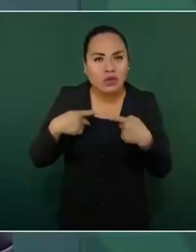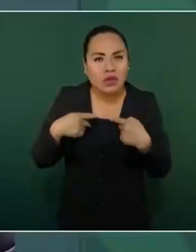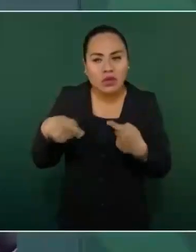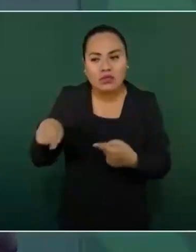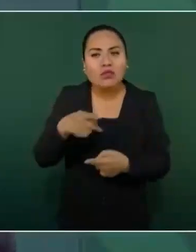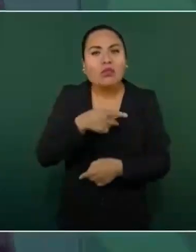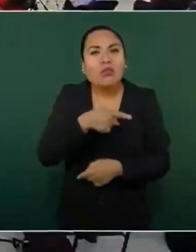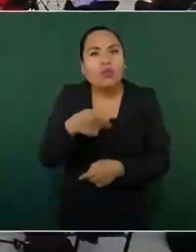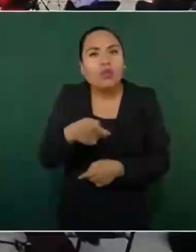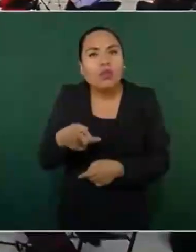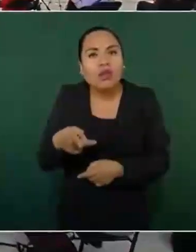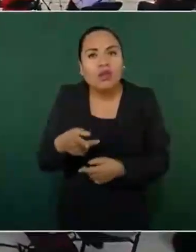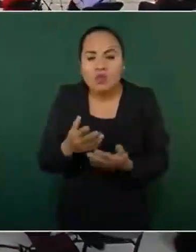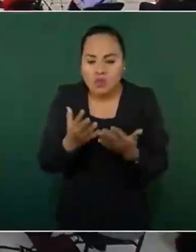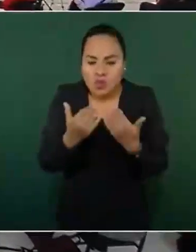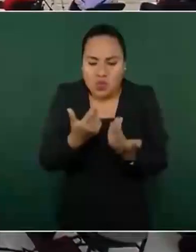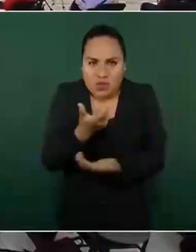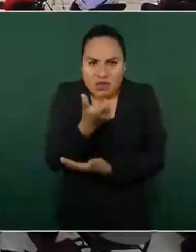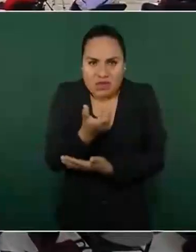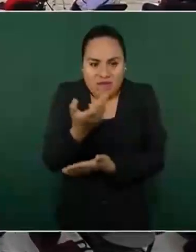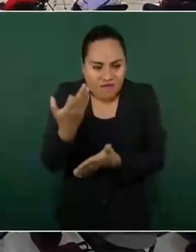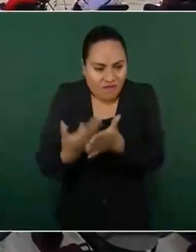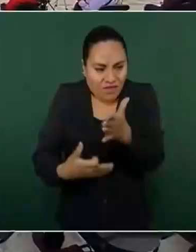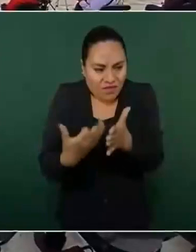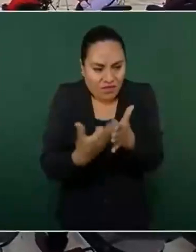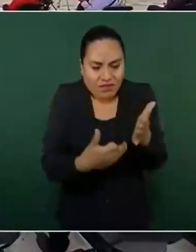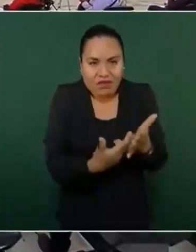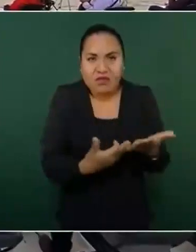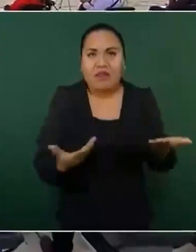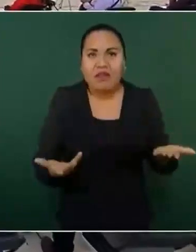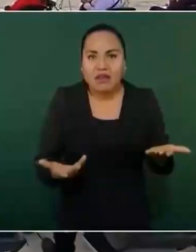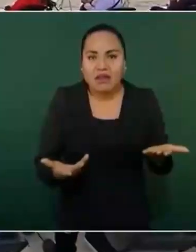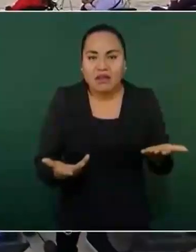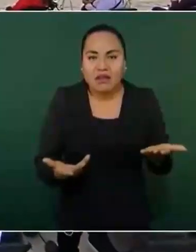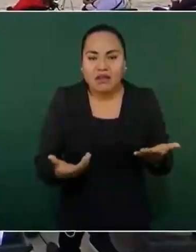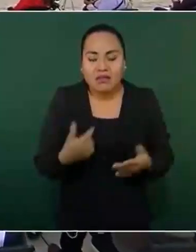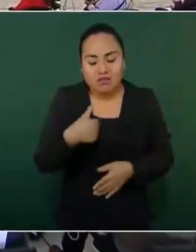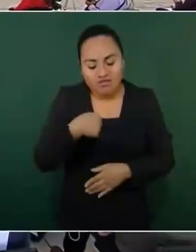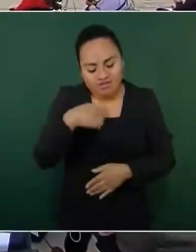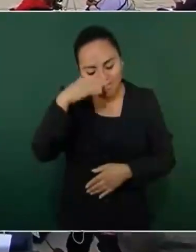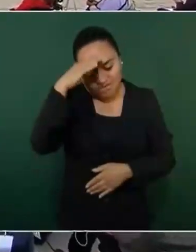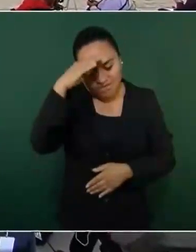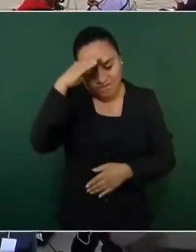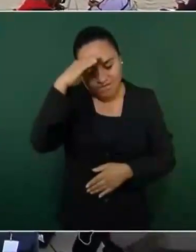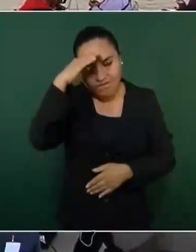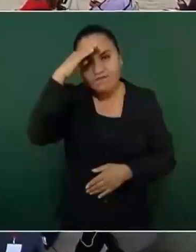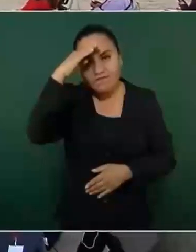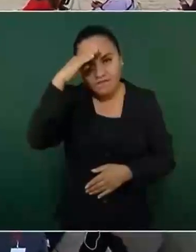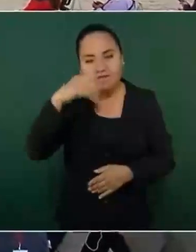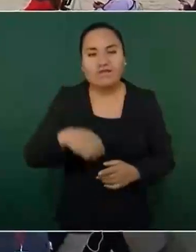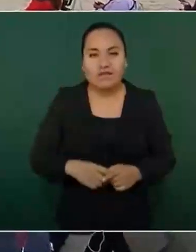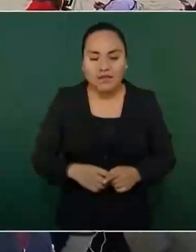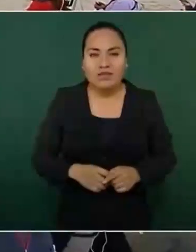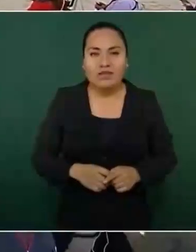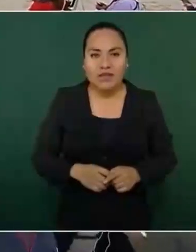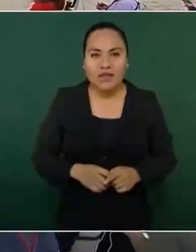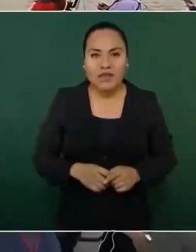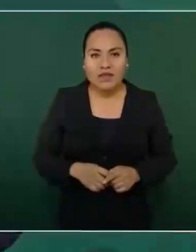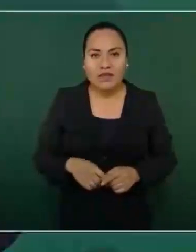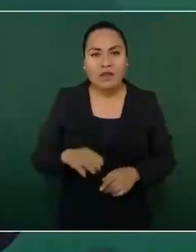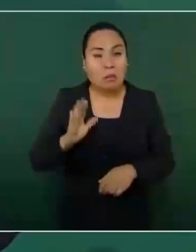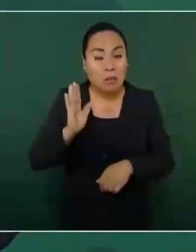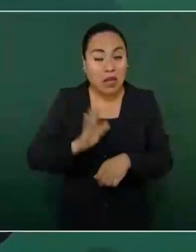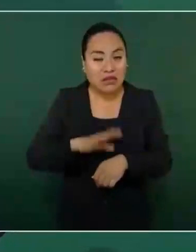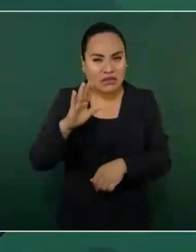Porque la virtud, yo pienso que la mayor